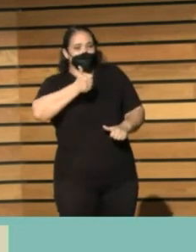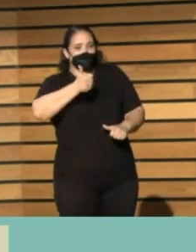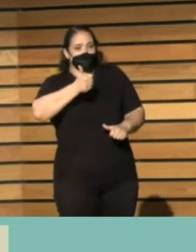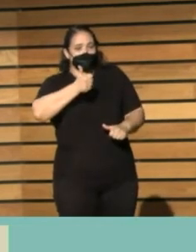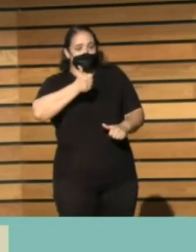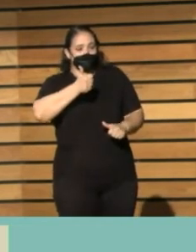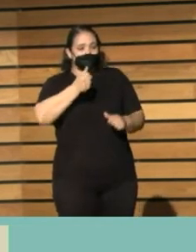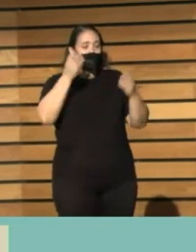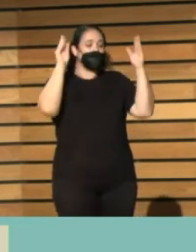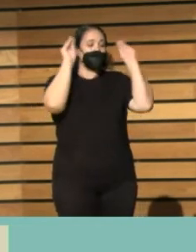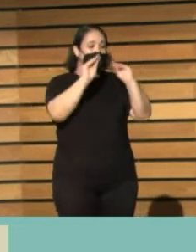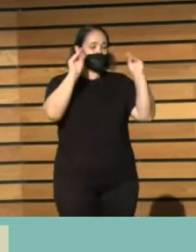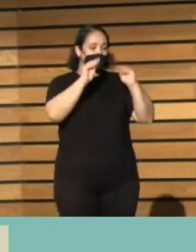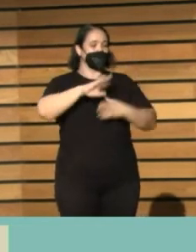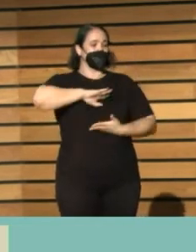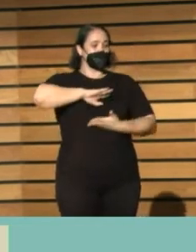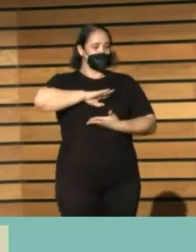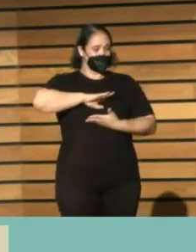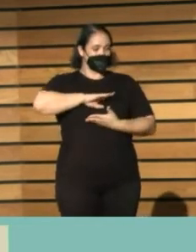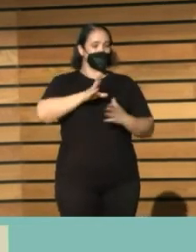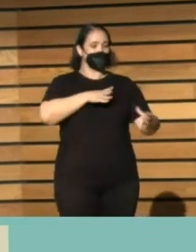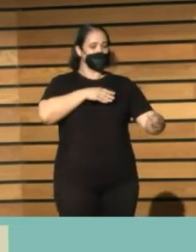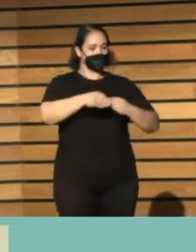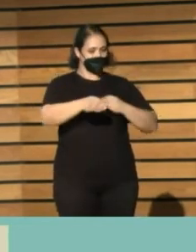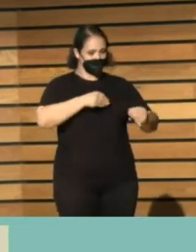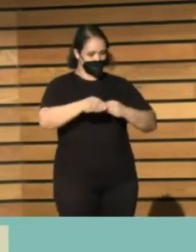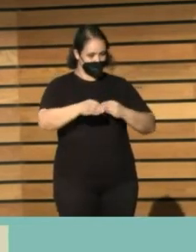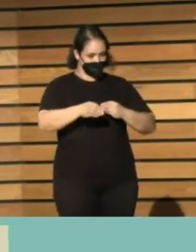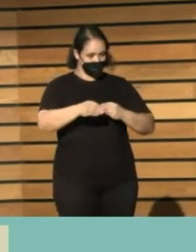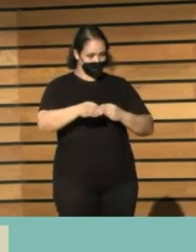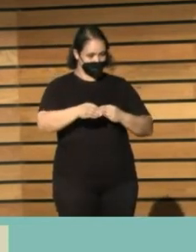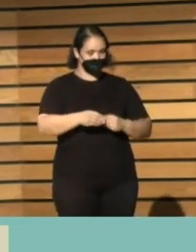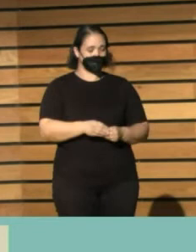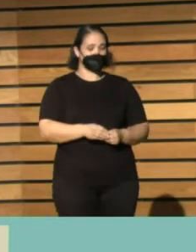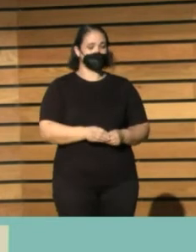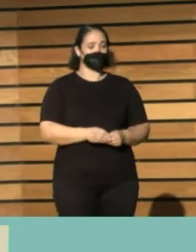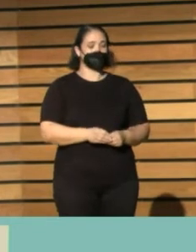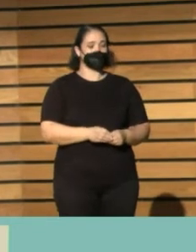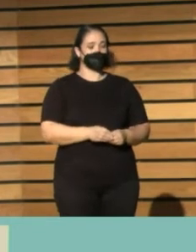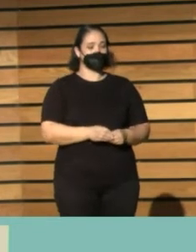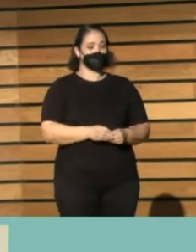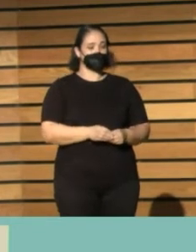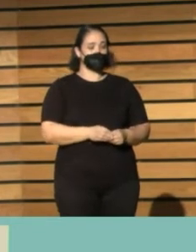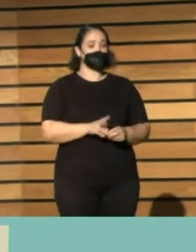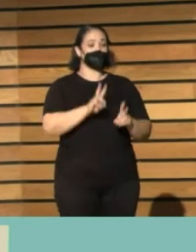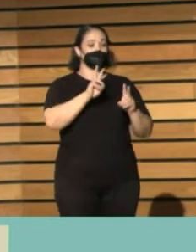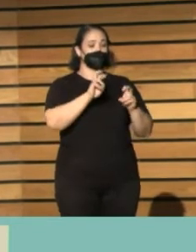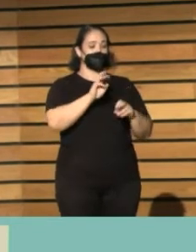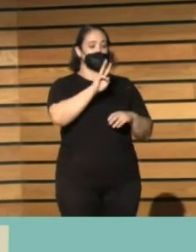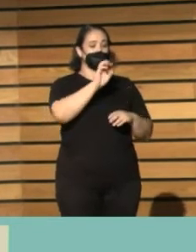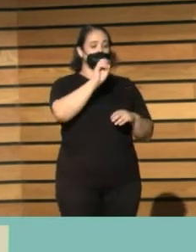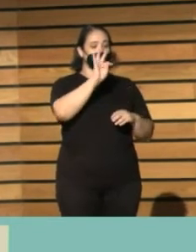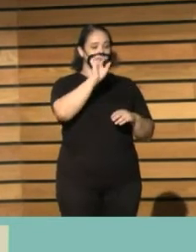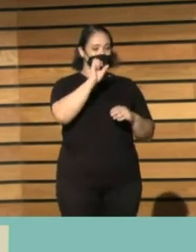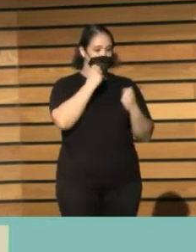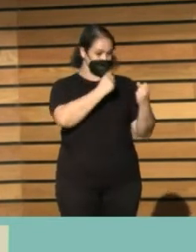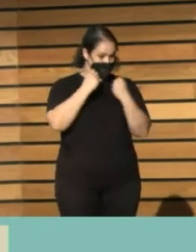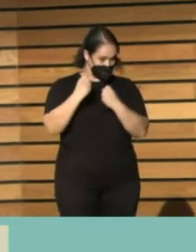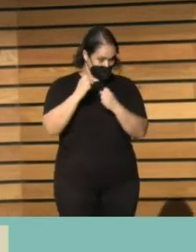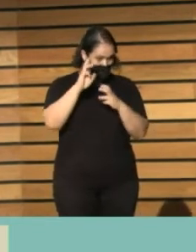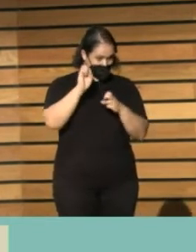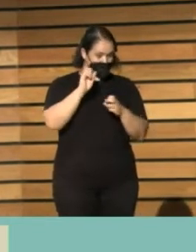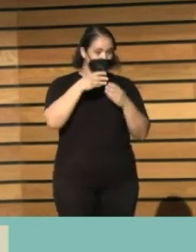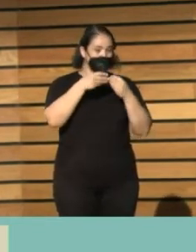aumentar su capacidad y su flexibilidad en cuanto a potencial Hispana o a los